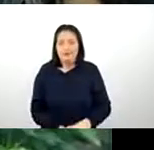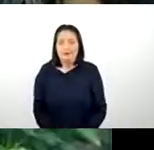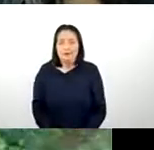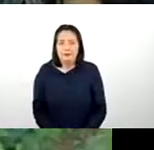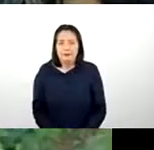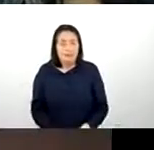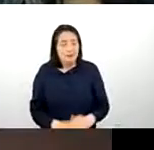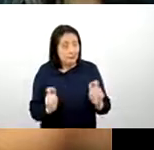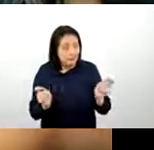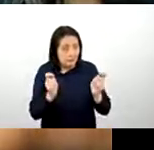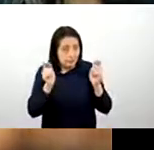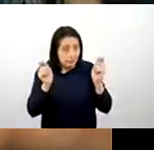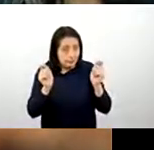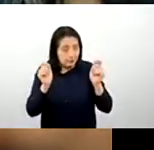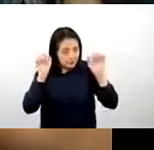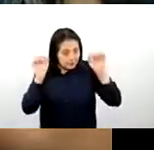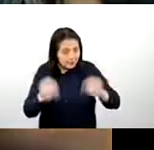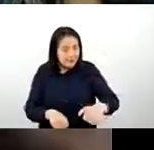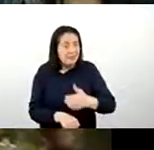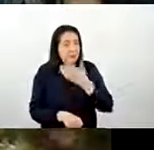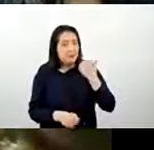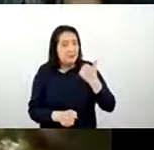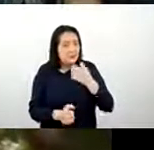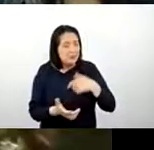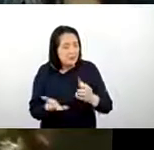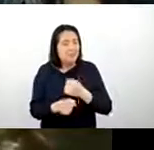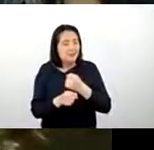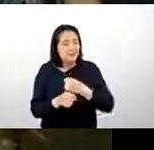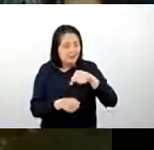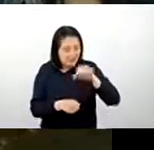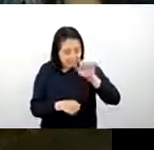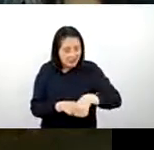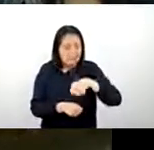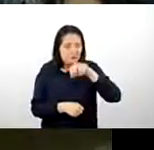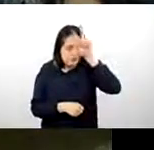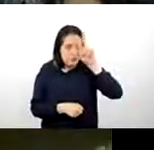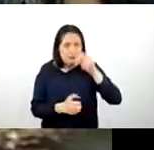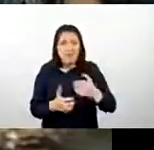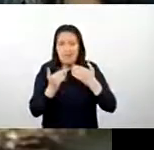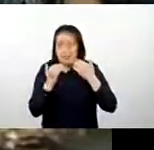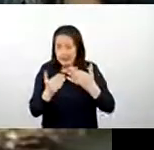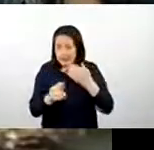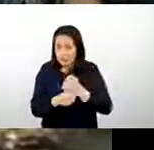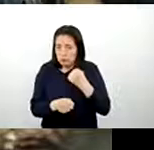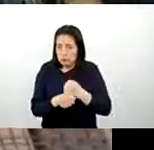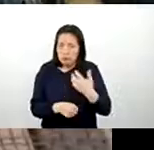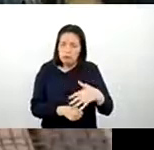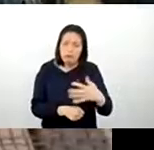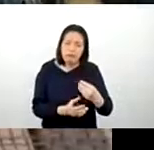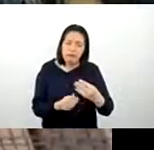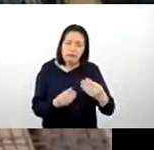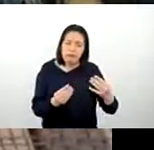Celebremos que el mejor café especial es peruano gracias al trabajo de miles de